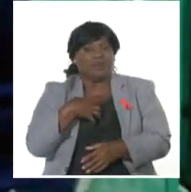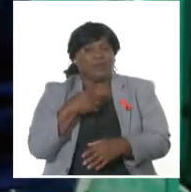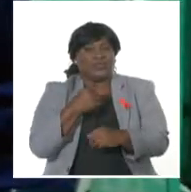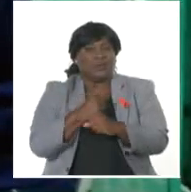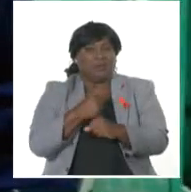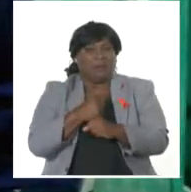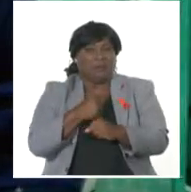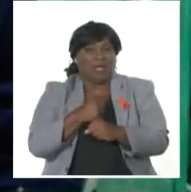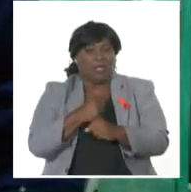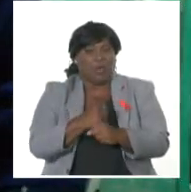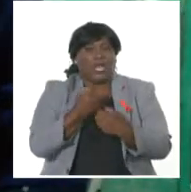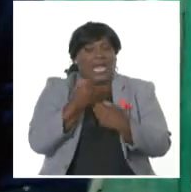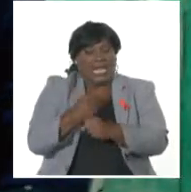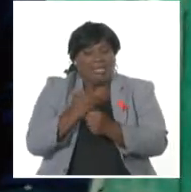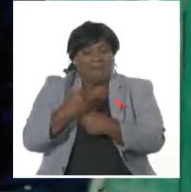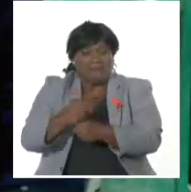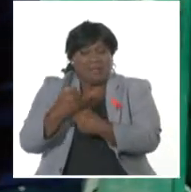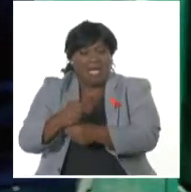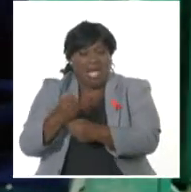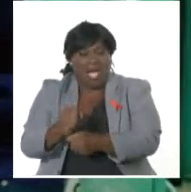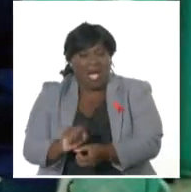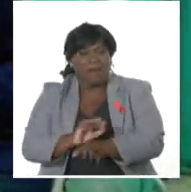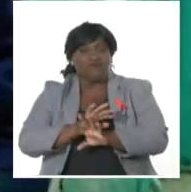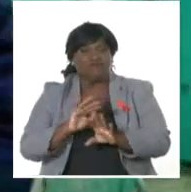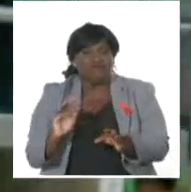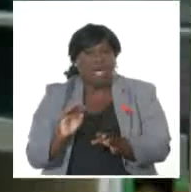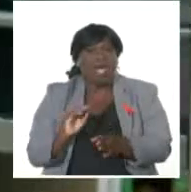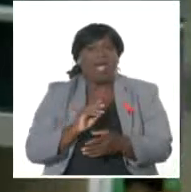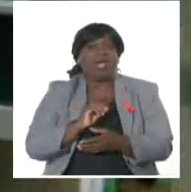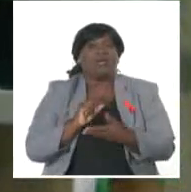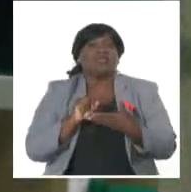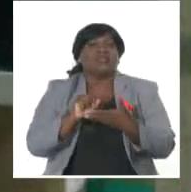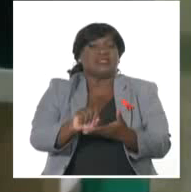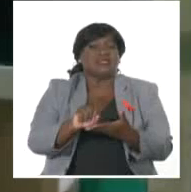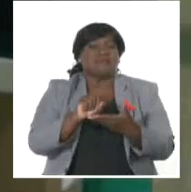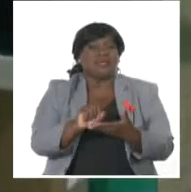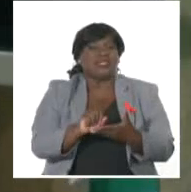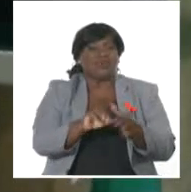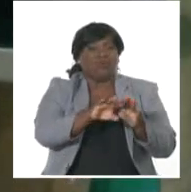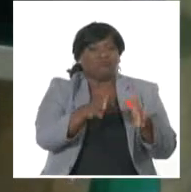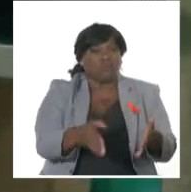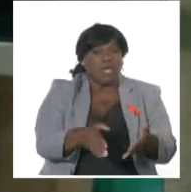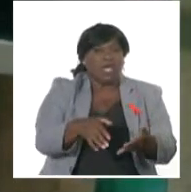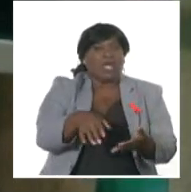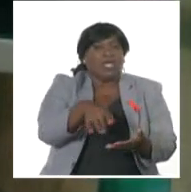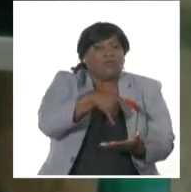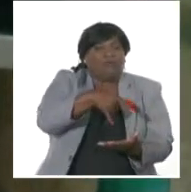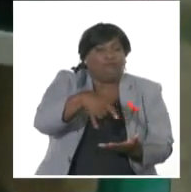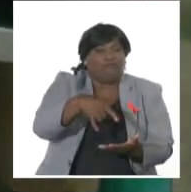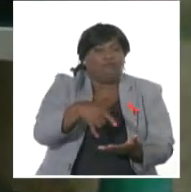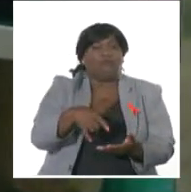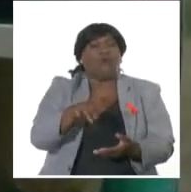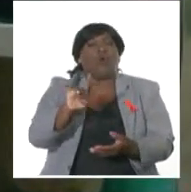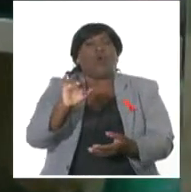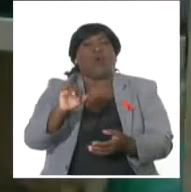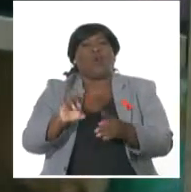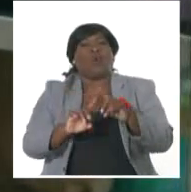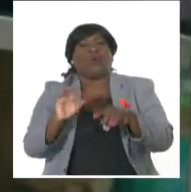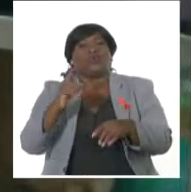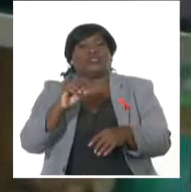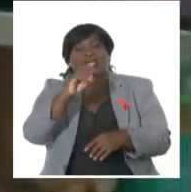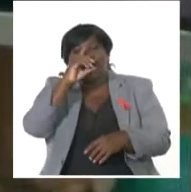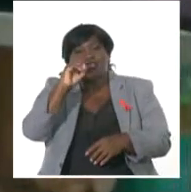aquí, limpiamos, restablecimos el servicio de un ultrasonido, no así el prenatal, que lo perdimos